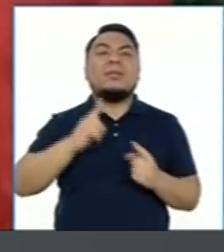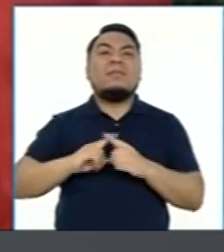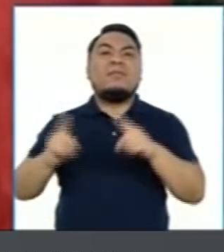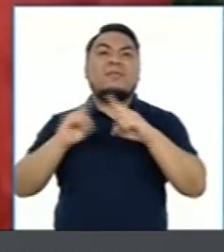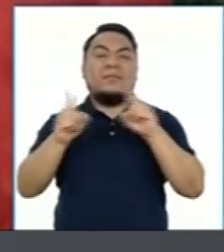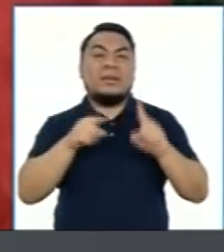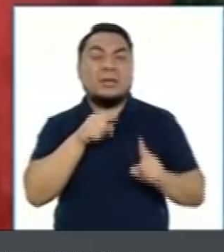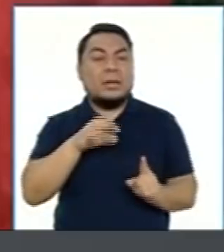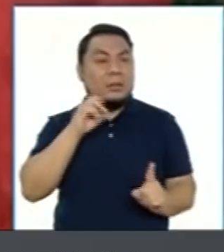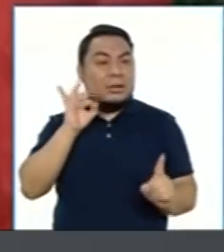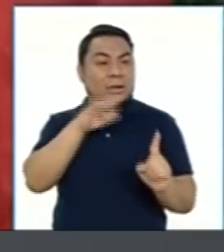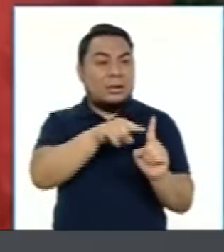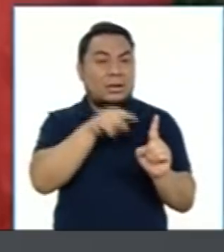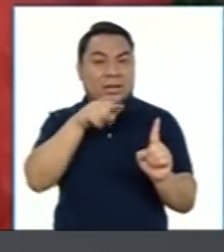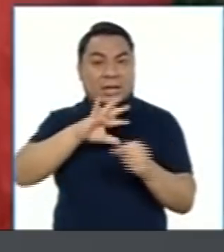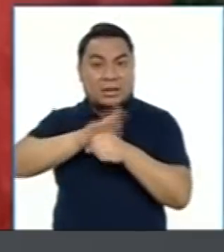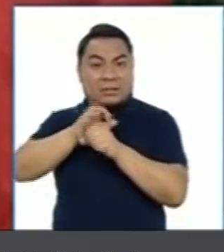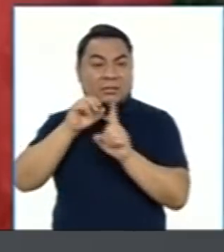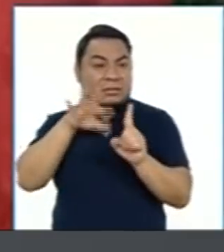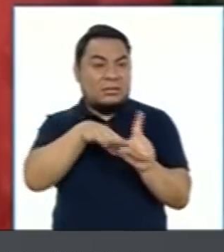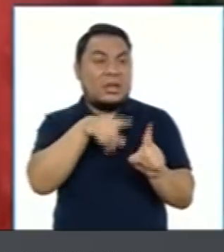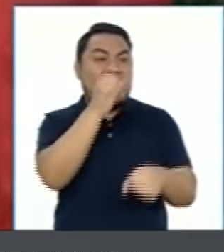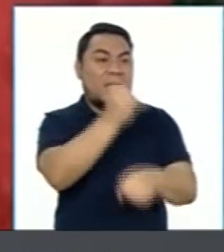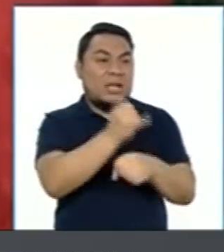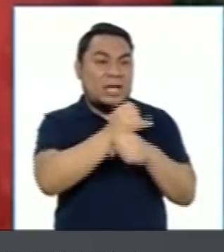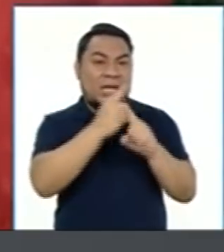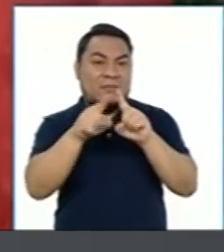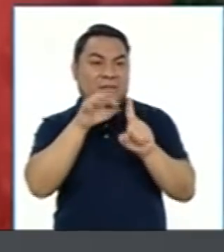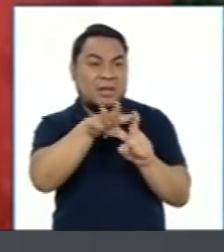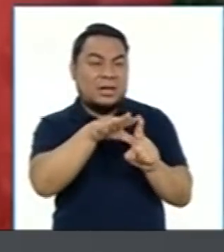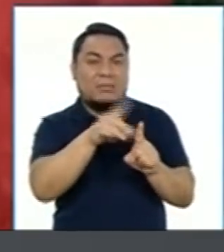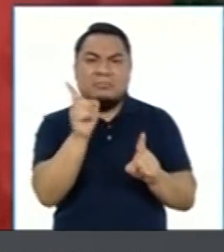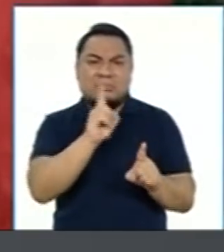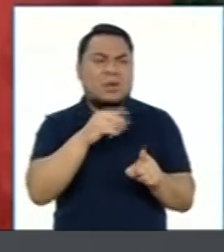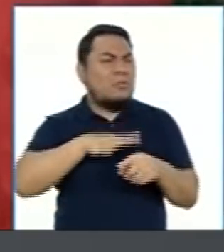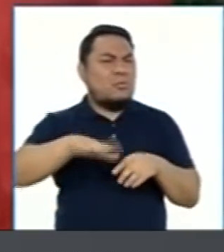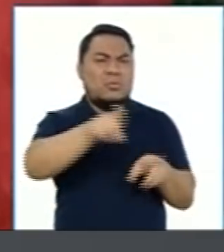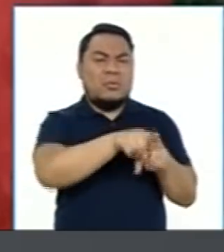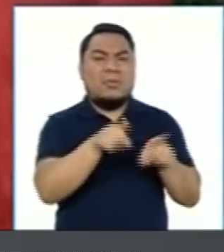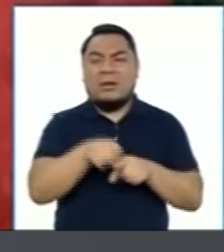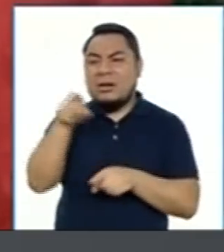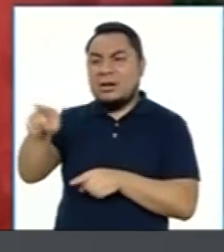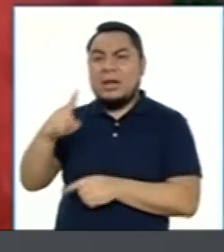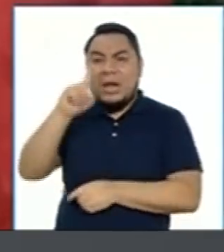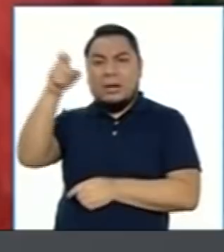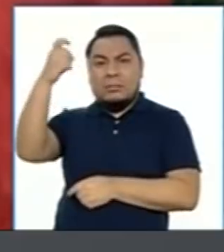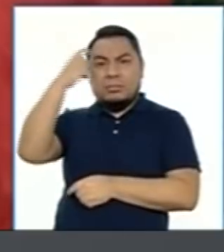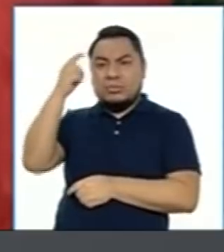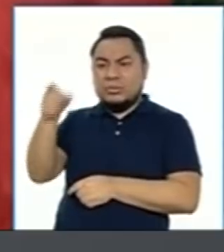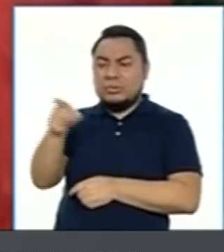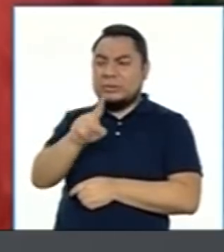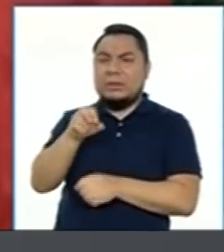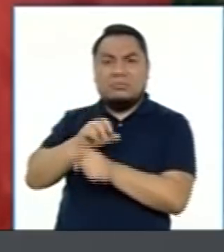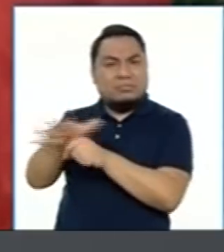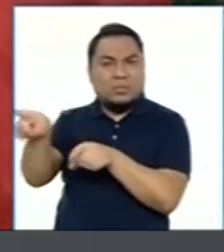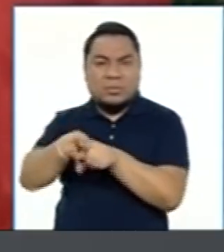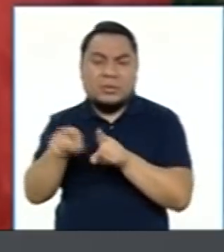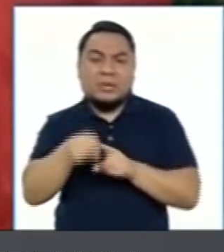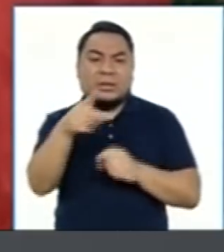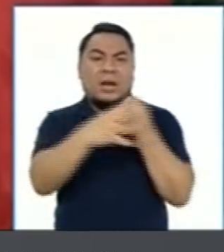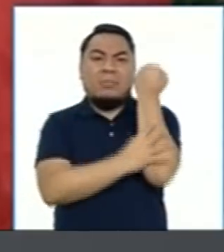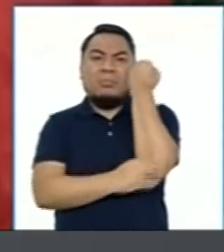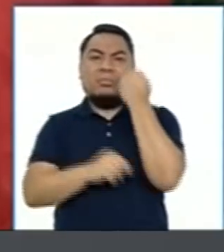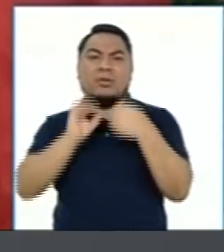diferencias de credos, de políticas, de condición social, de